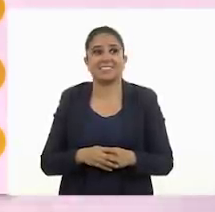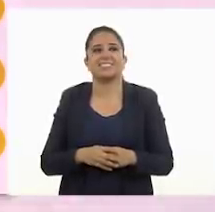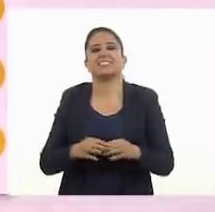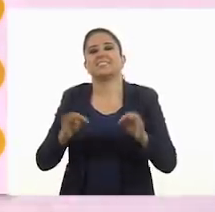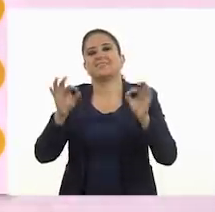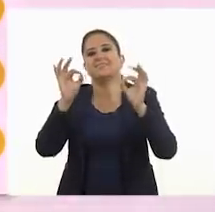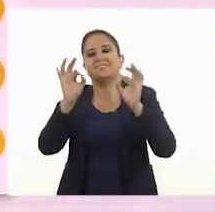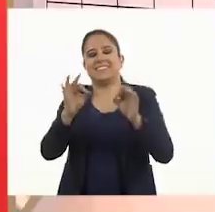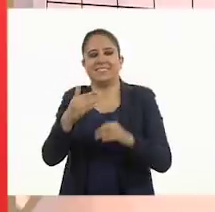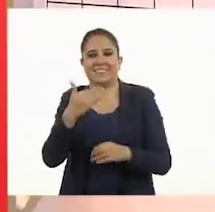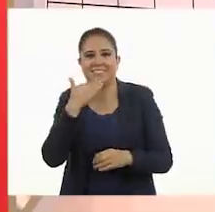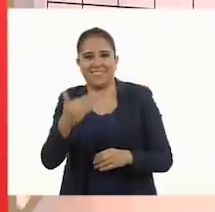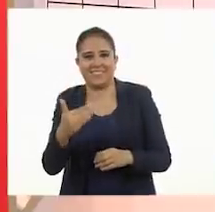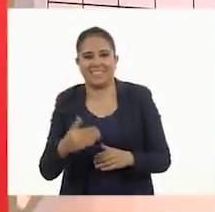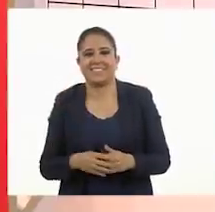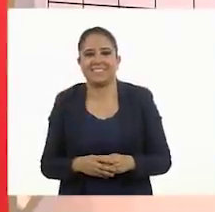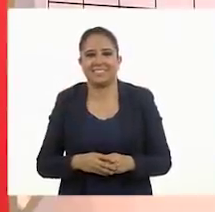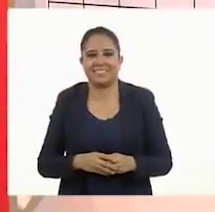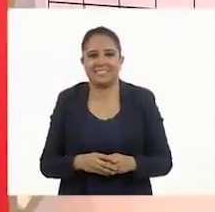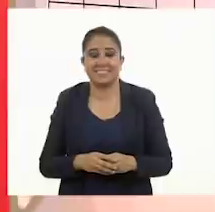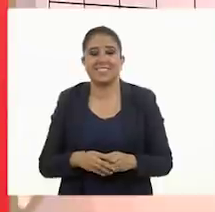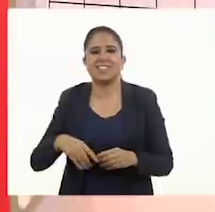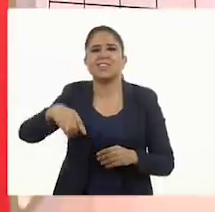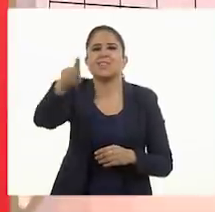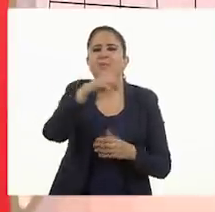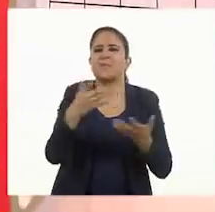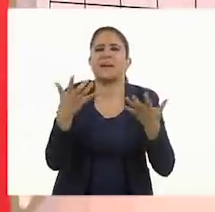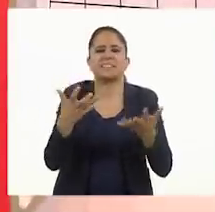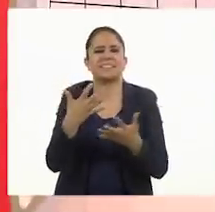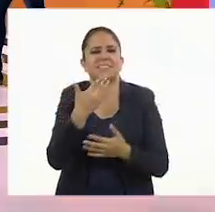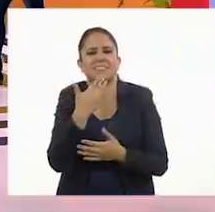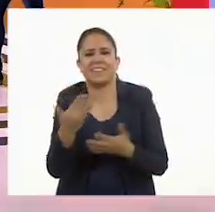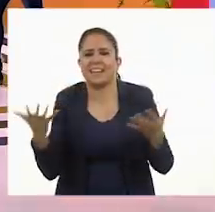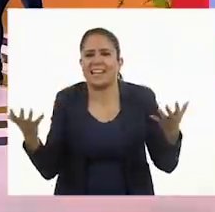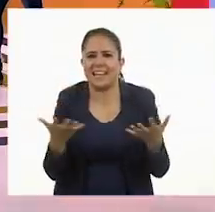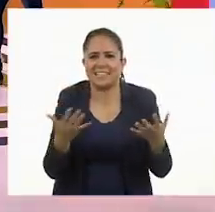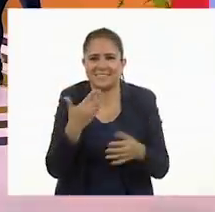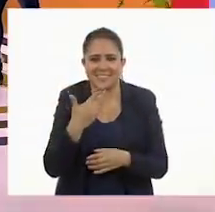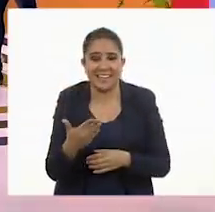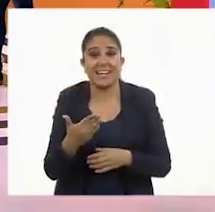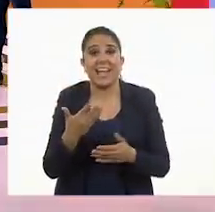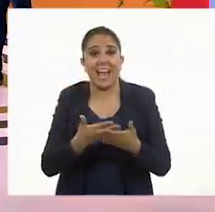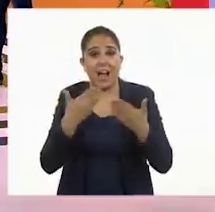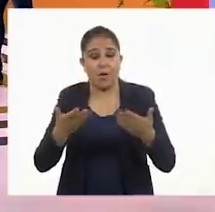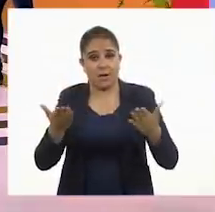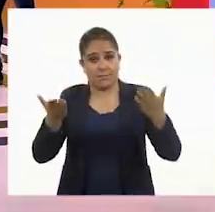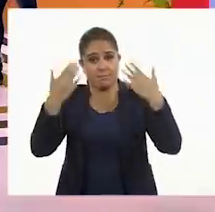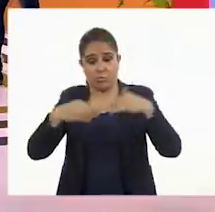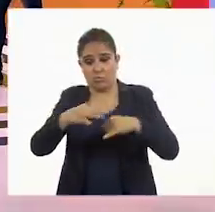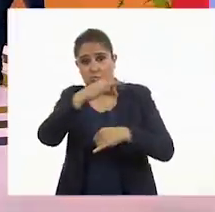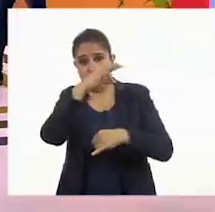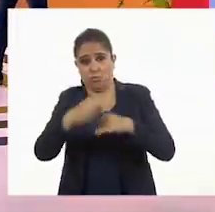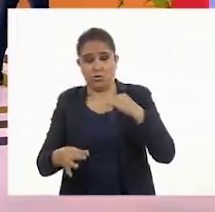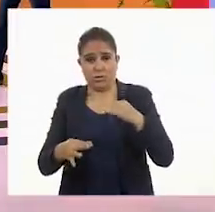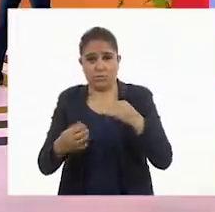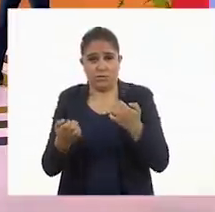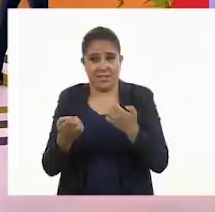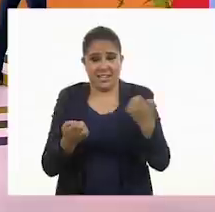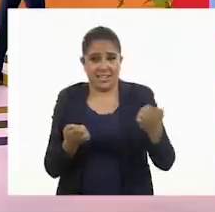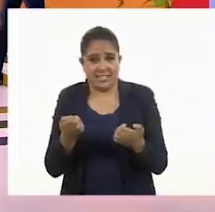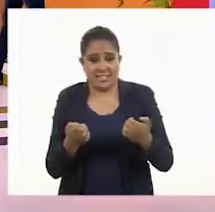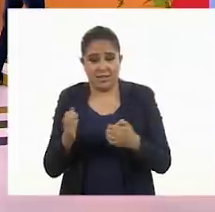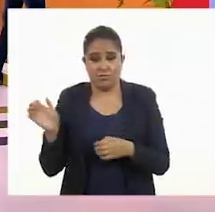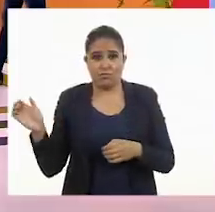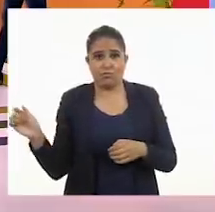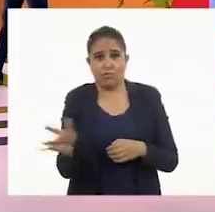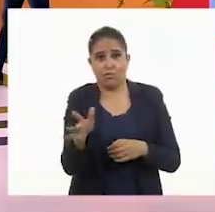¡Excelente! Lo están haciendo muy bien, niñas y niños. Vamos con el último ejercicio que tiene que ver con